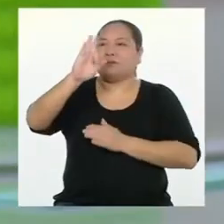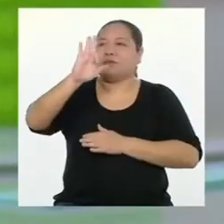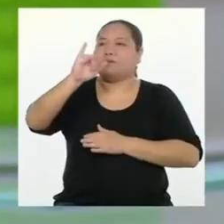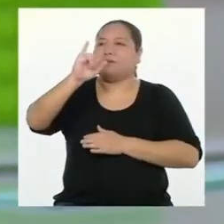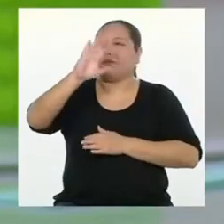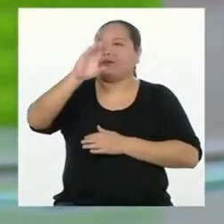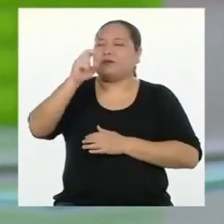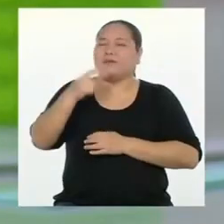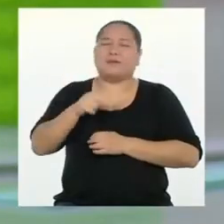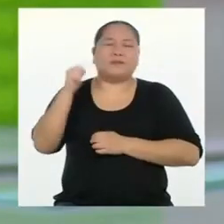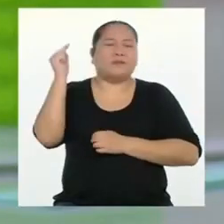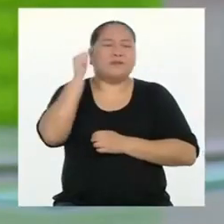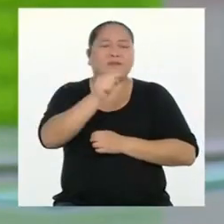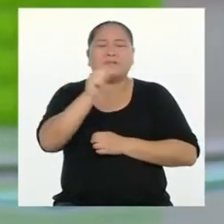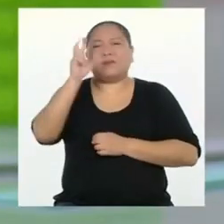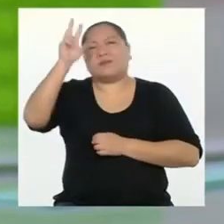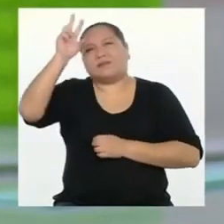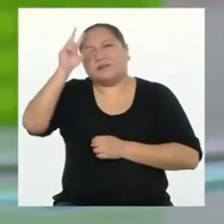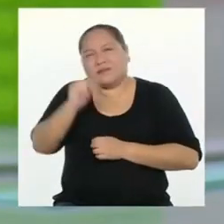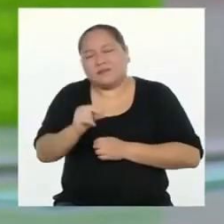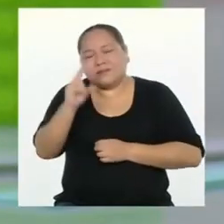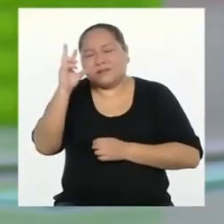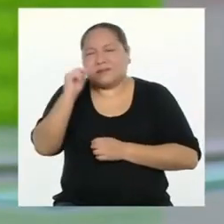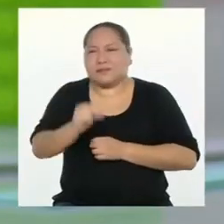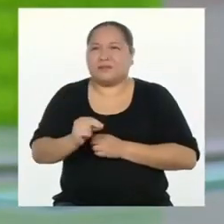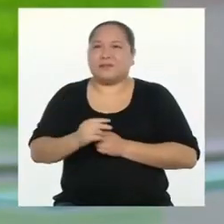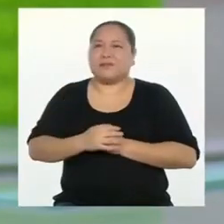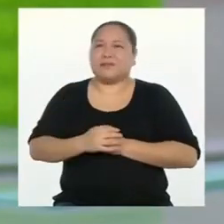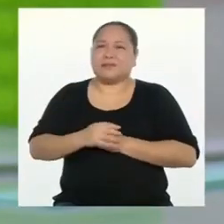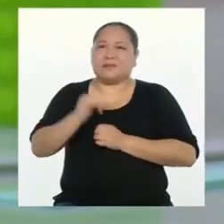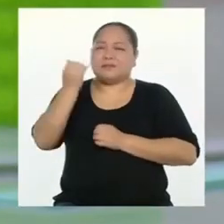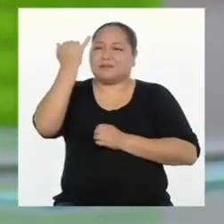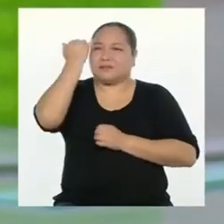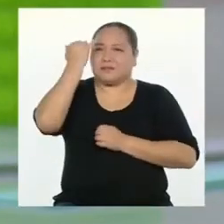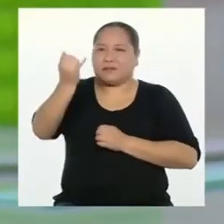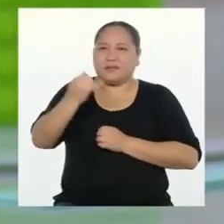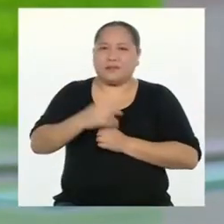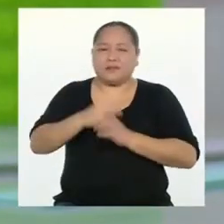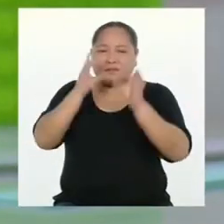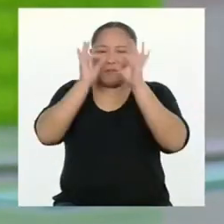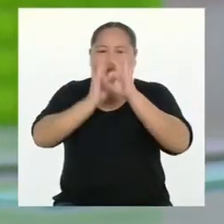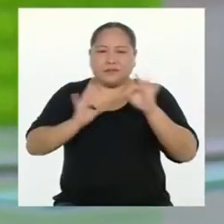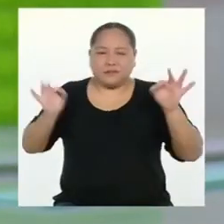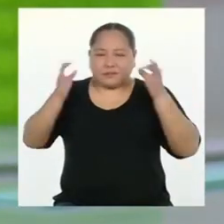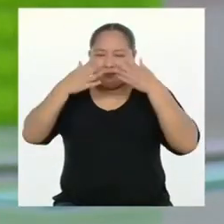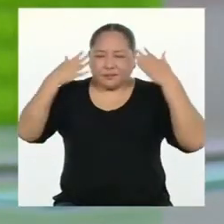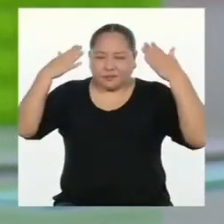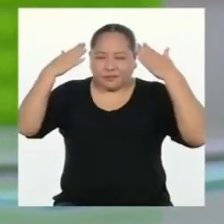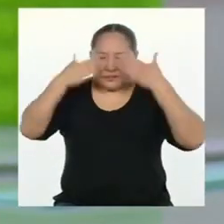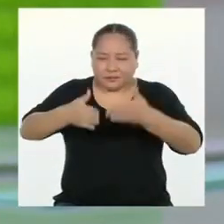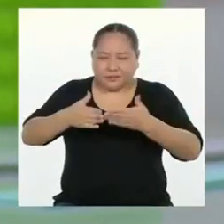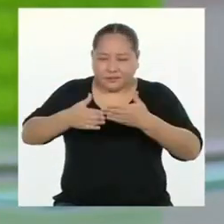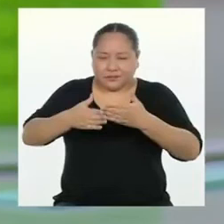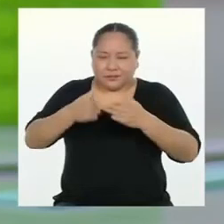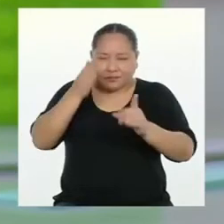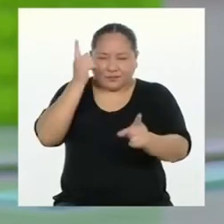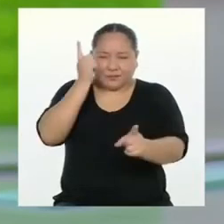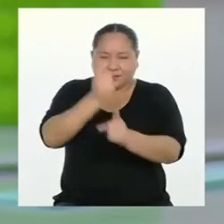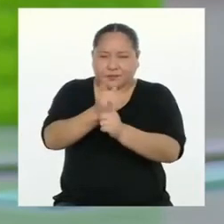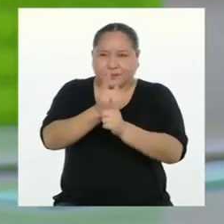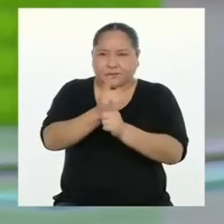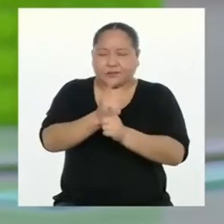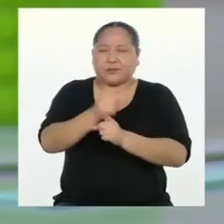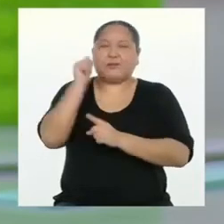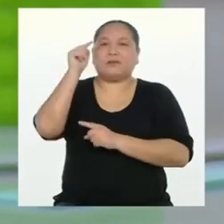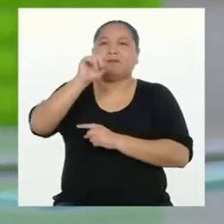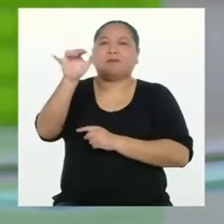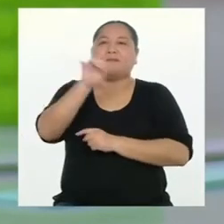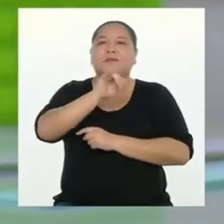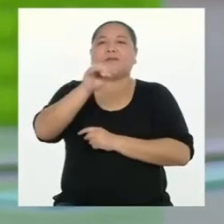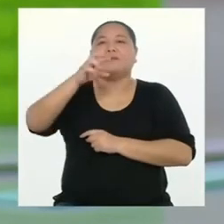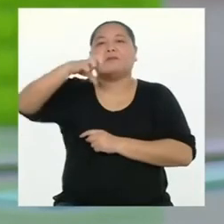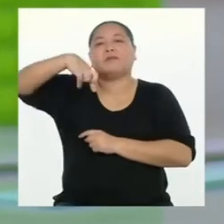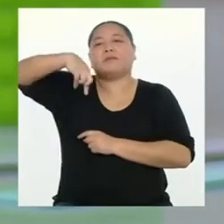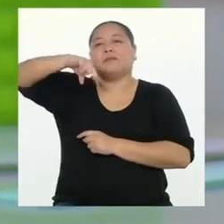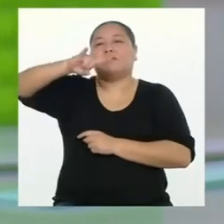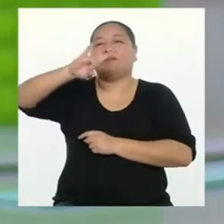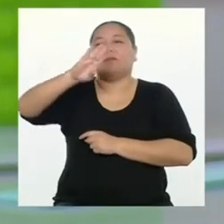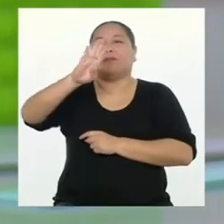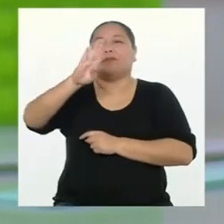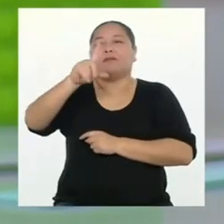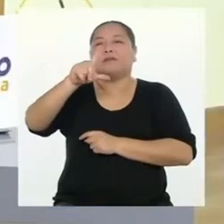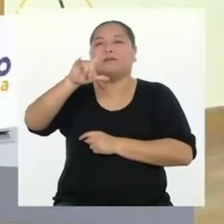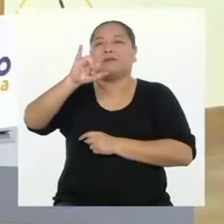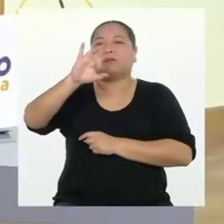No, ese no es el criterio, Rodrigo. Lo importante es ser directo y preciso, como la publicidad. ¿No te acuerdas?